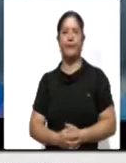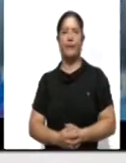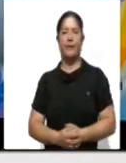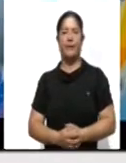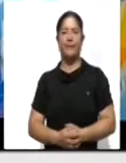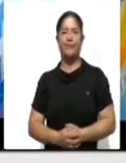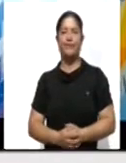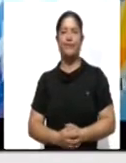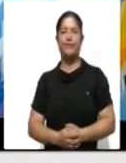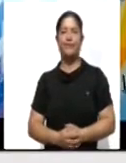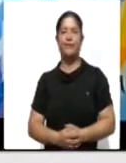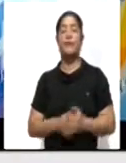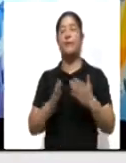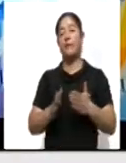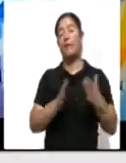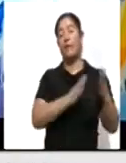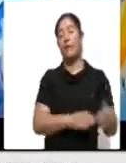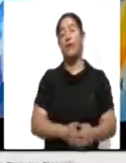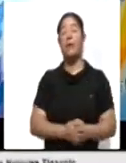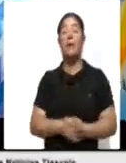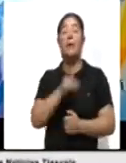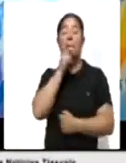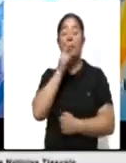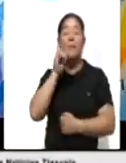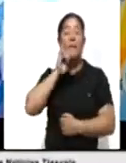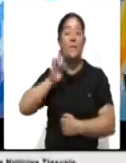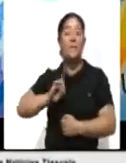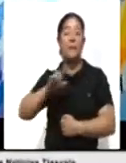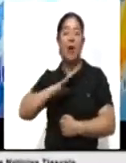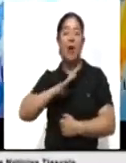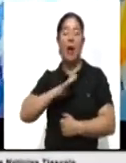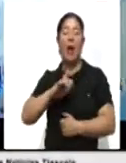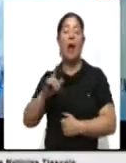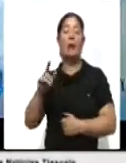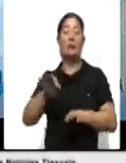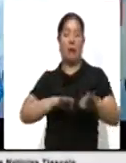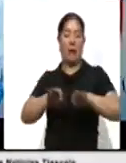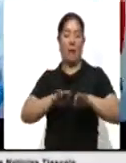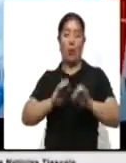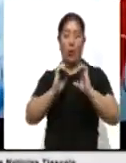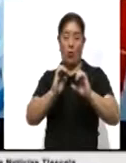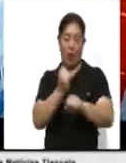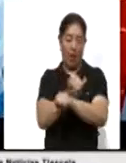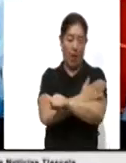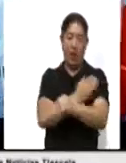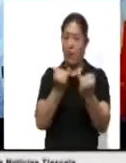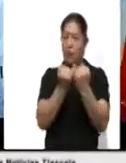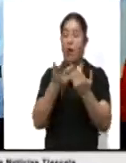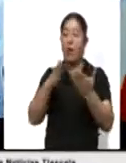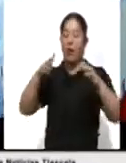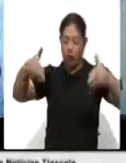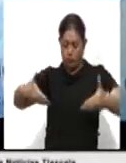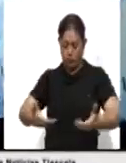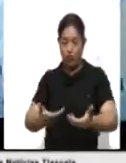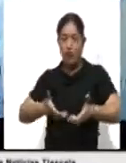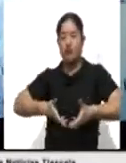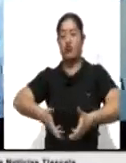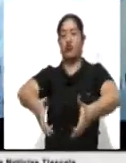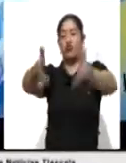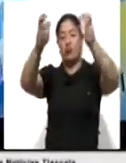Por su parte, Protección Civil en Zacatelco realiza una serie de acciones preventivas en barrancas y canales de agua.